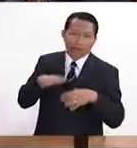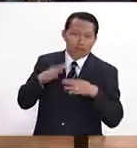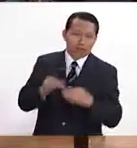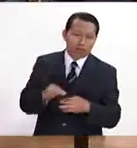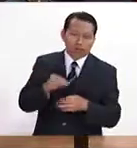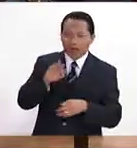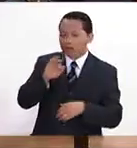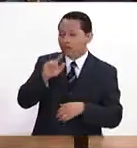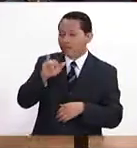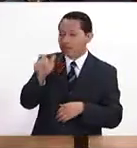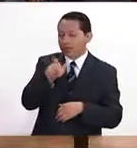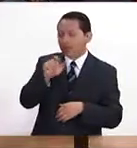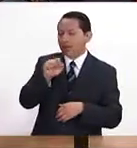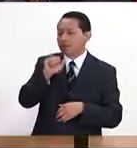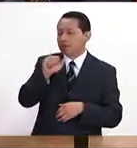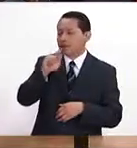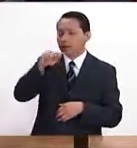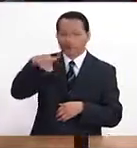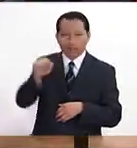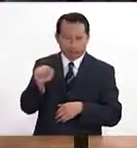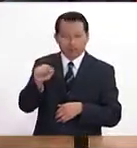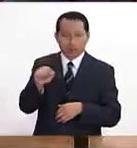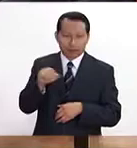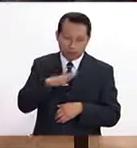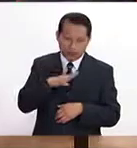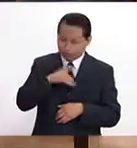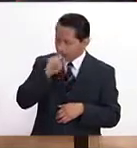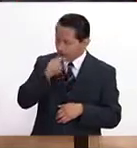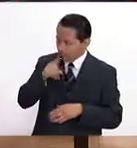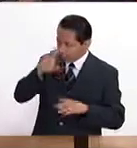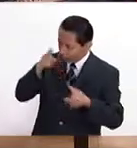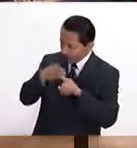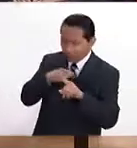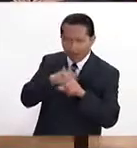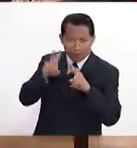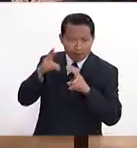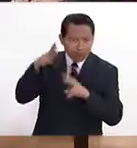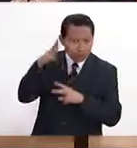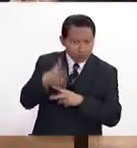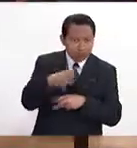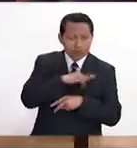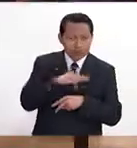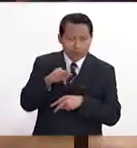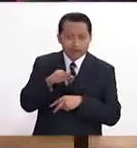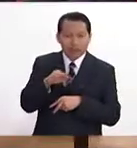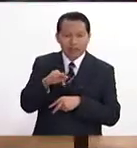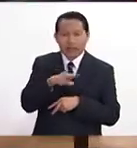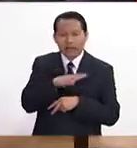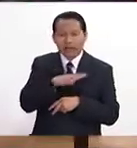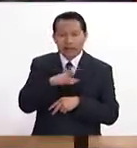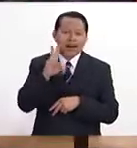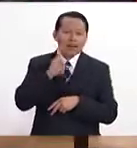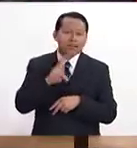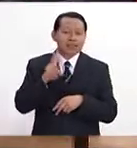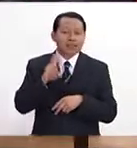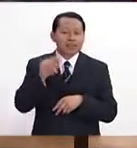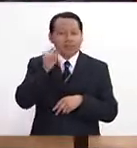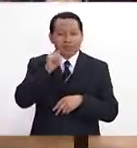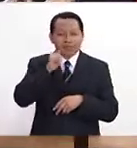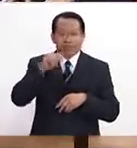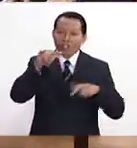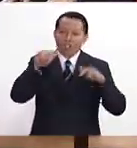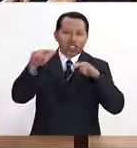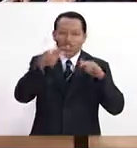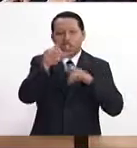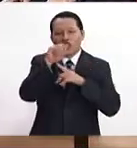empresa Flix Systems, de que estás metido en un tema del futuro. Hasta el rato vamos estar todo el tiempo viendo drones y viendo